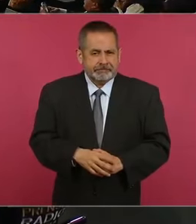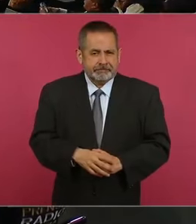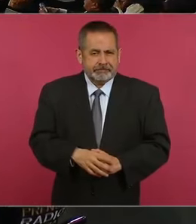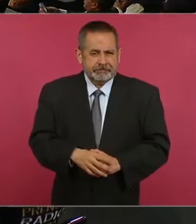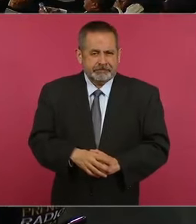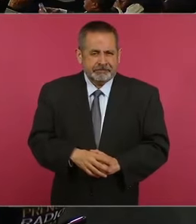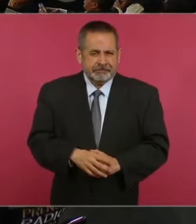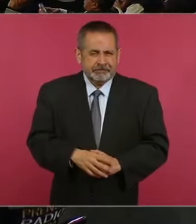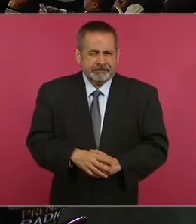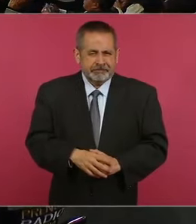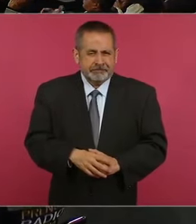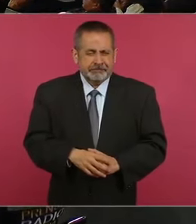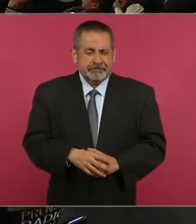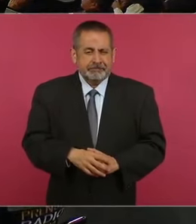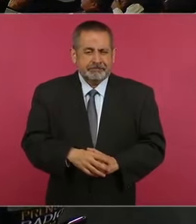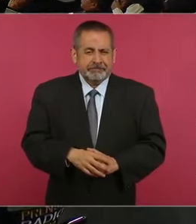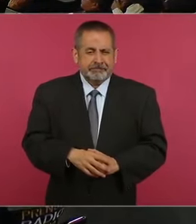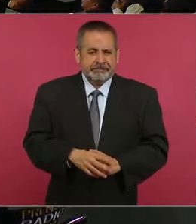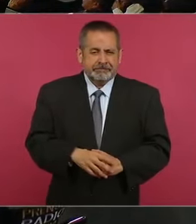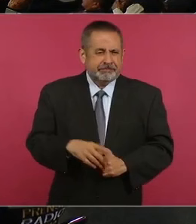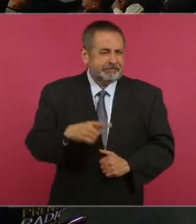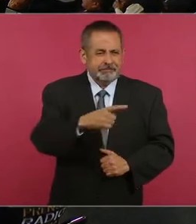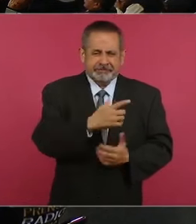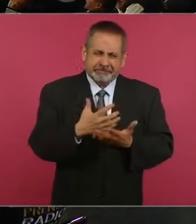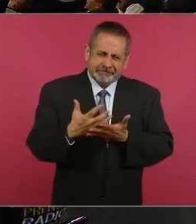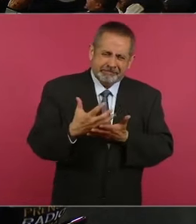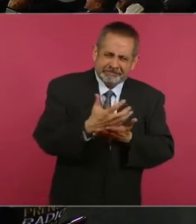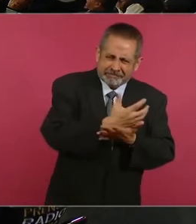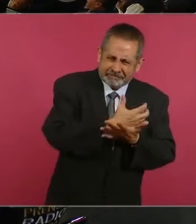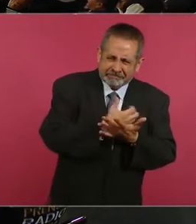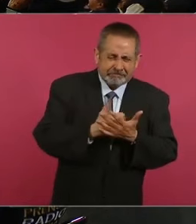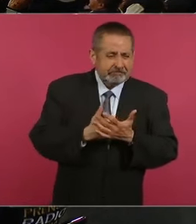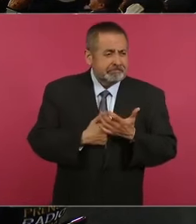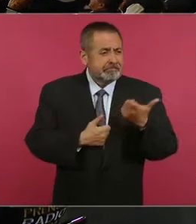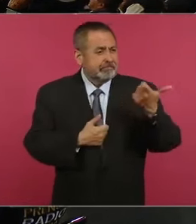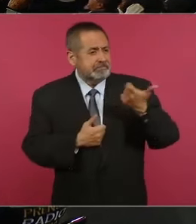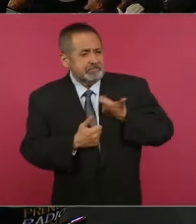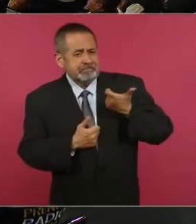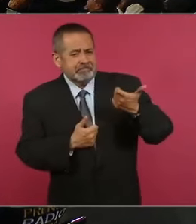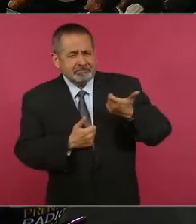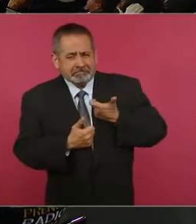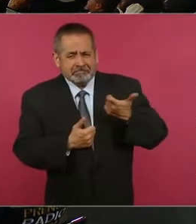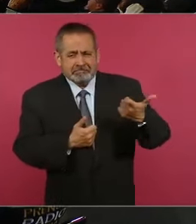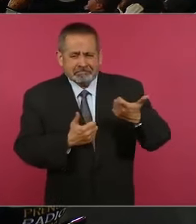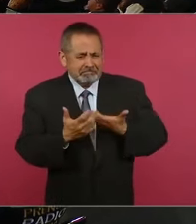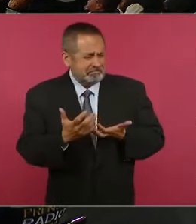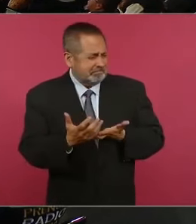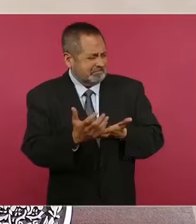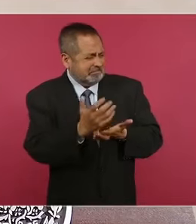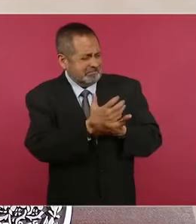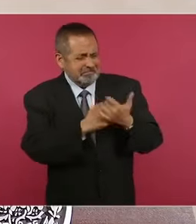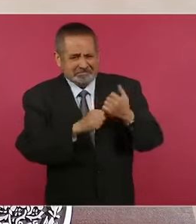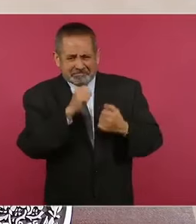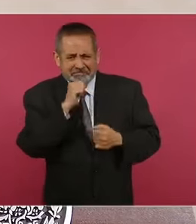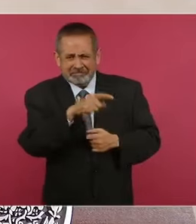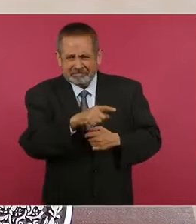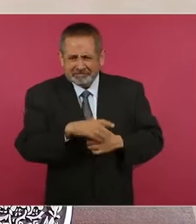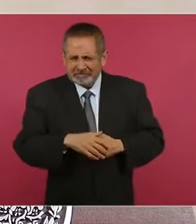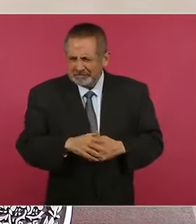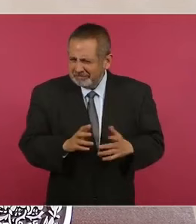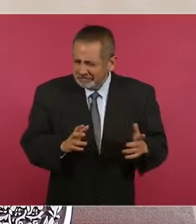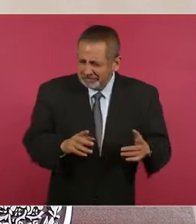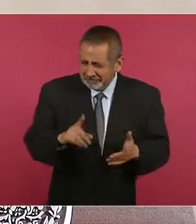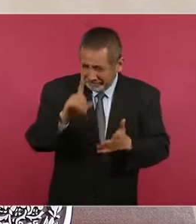recibir esas prestaciones, esos sueldos, esos ingresos, ¿ustedes